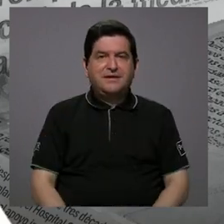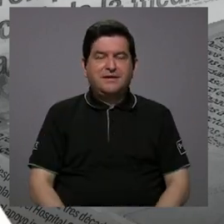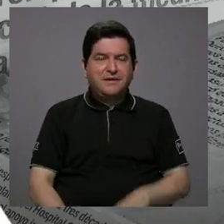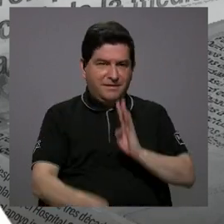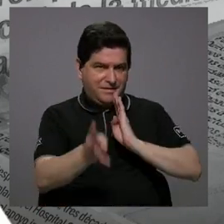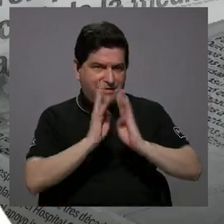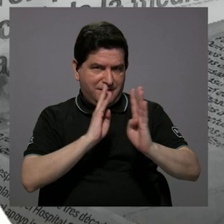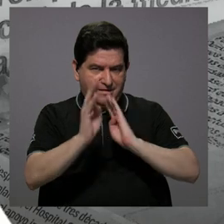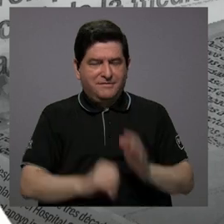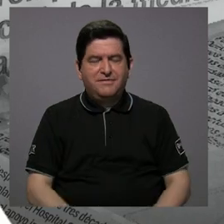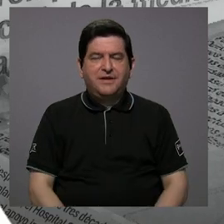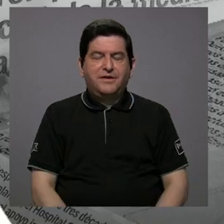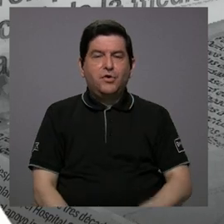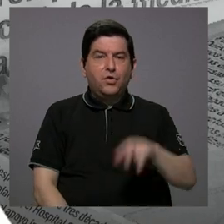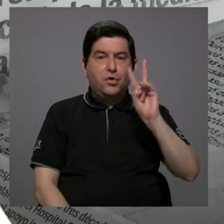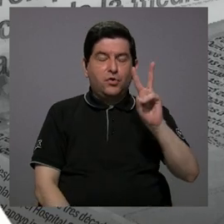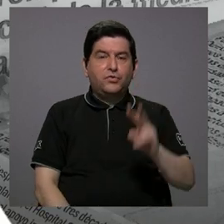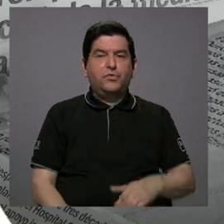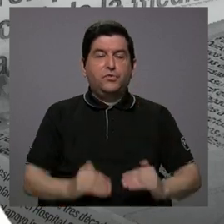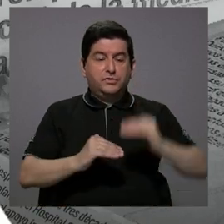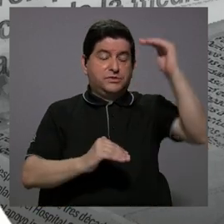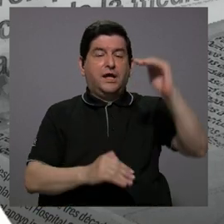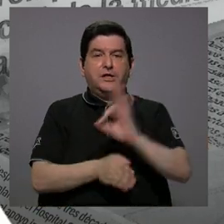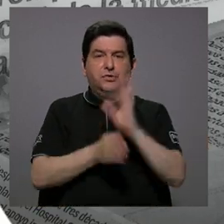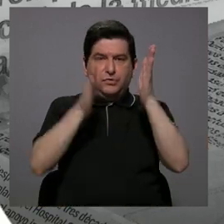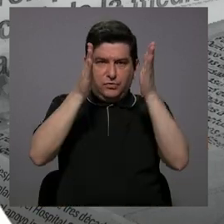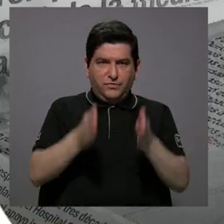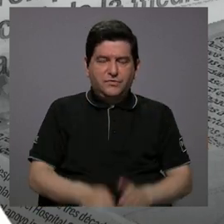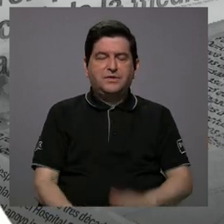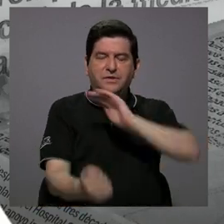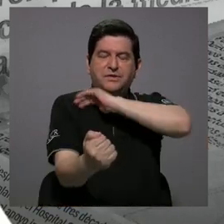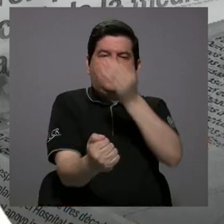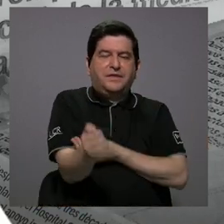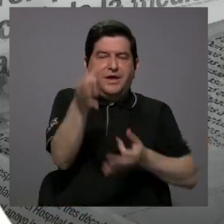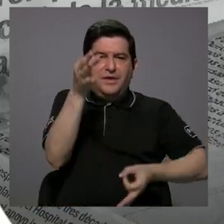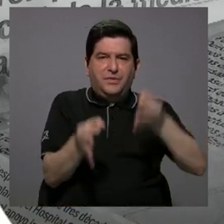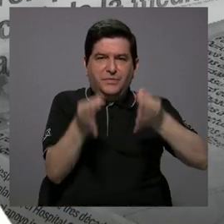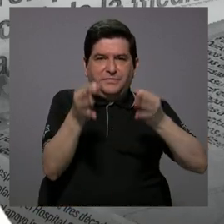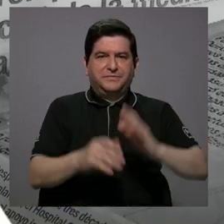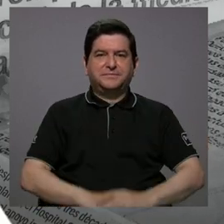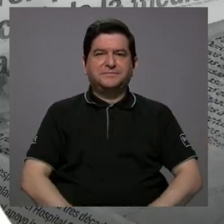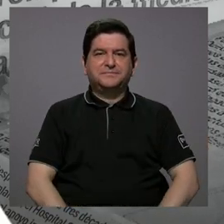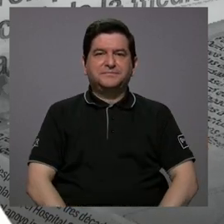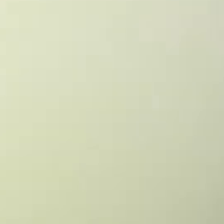lo conversaremos con dos altos funcionarios del Poder Judicial.